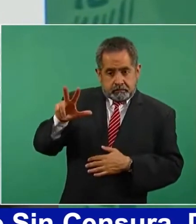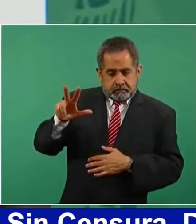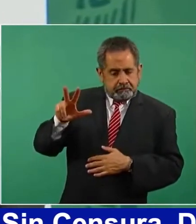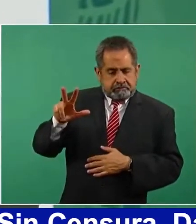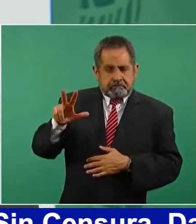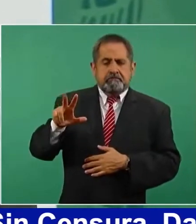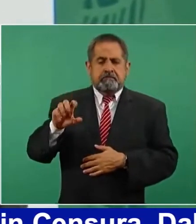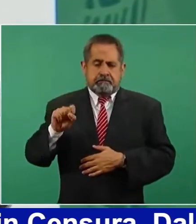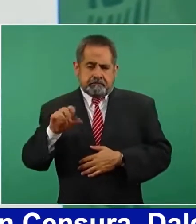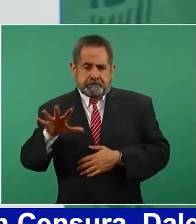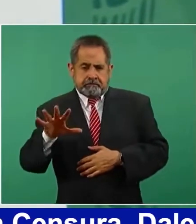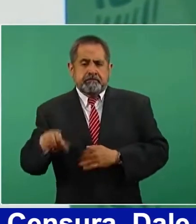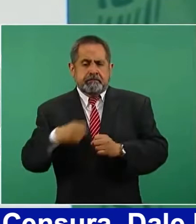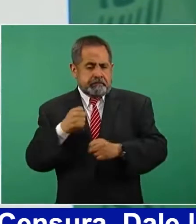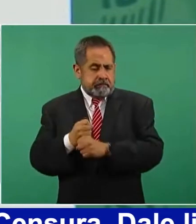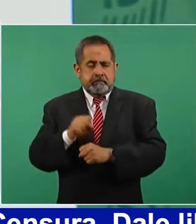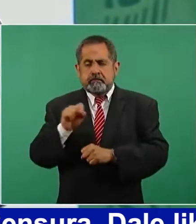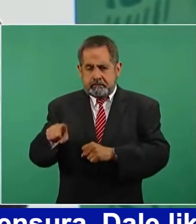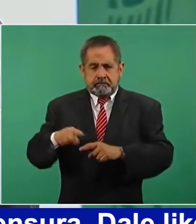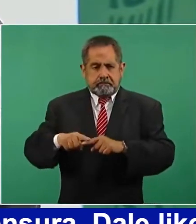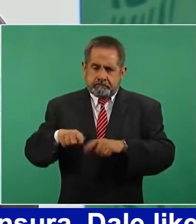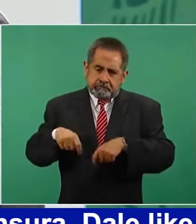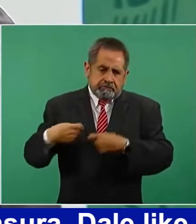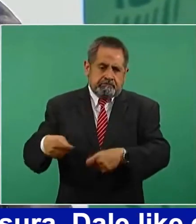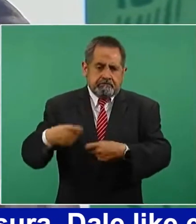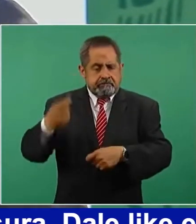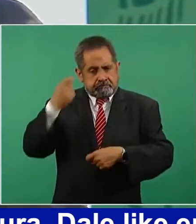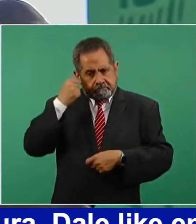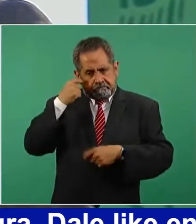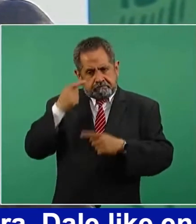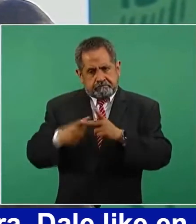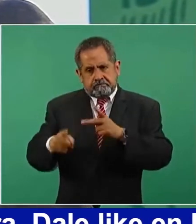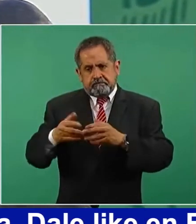sino a partir de los 65 años, desde